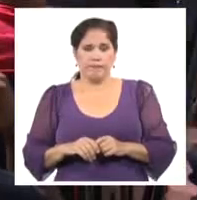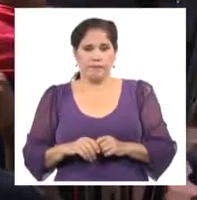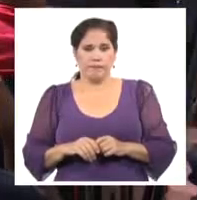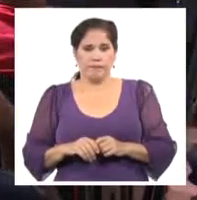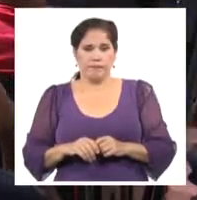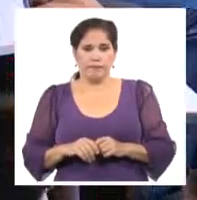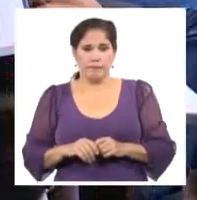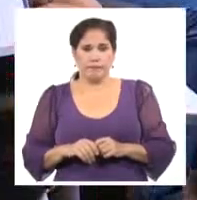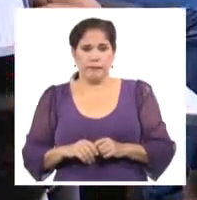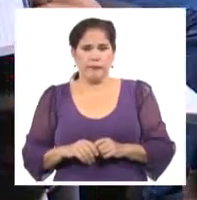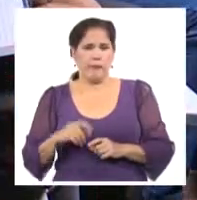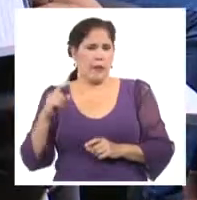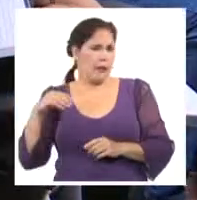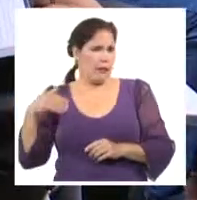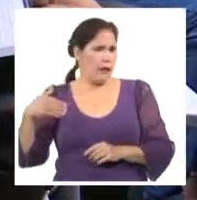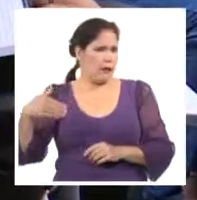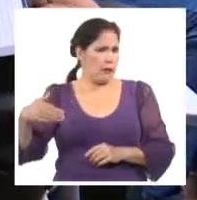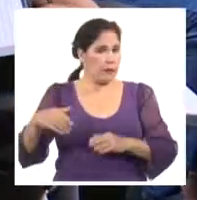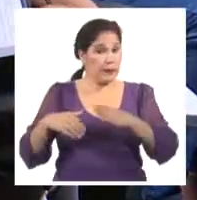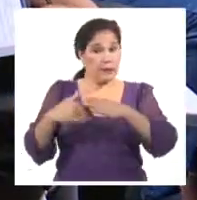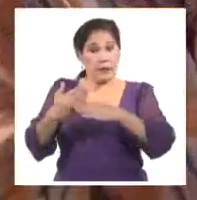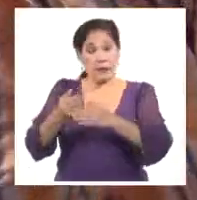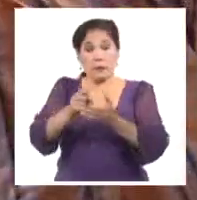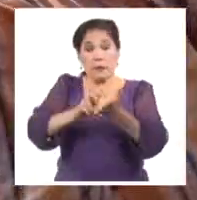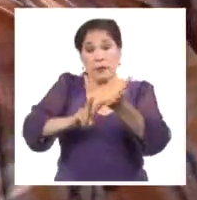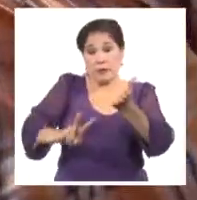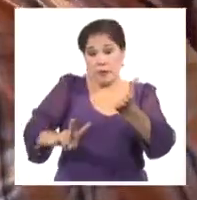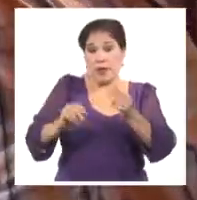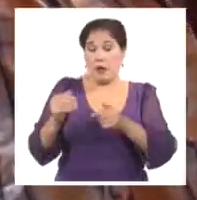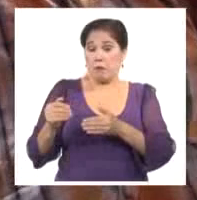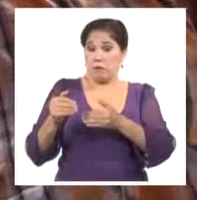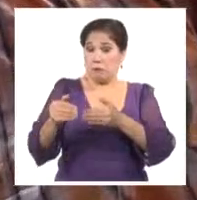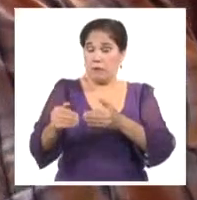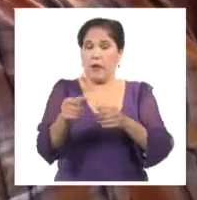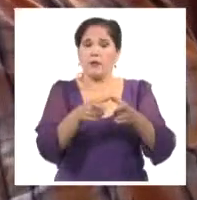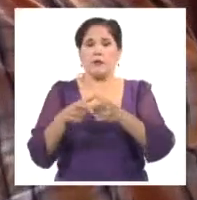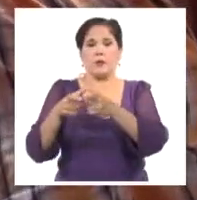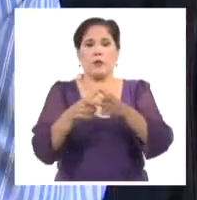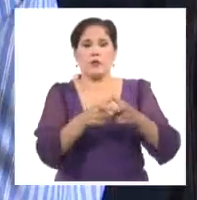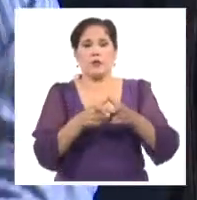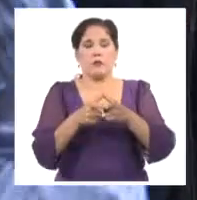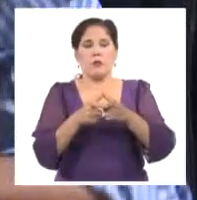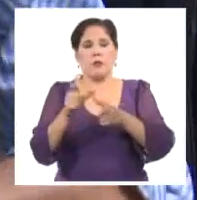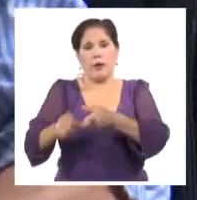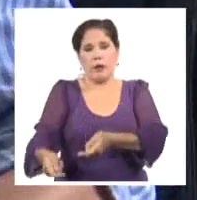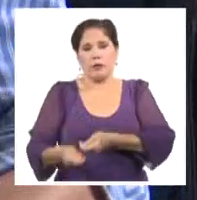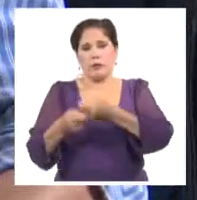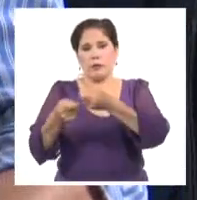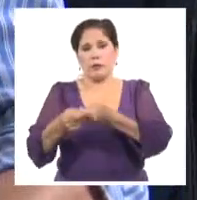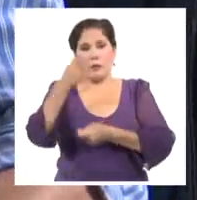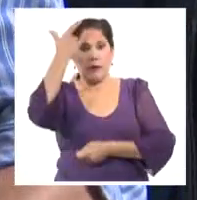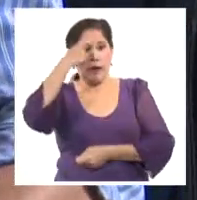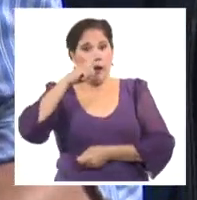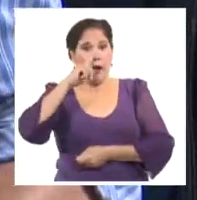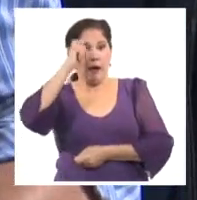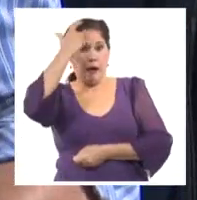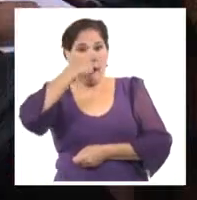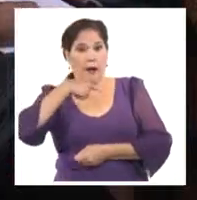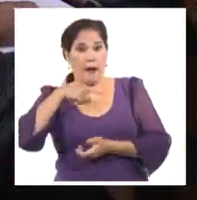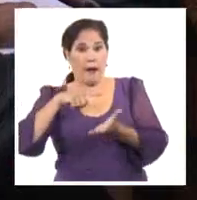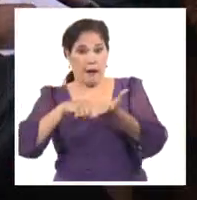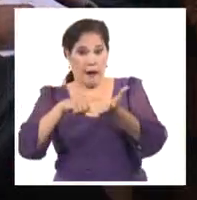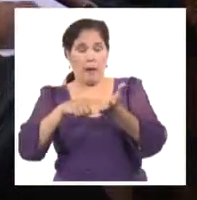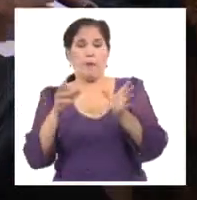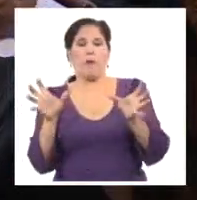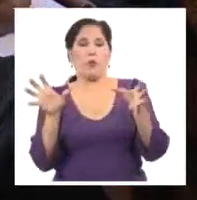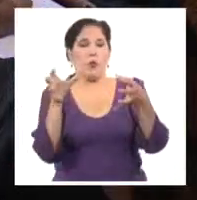Durante varios días, los presidentes provinciales y municipales de la Asociación Nacional de Agricultores Pequeños se dieron cita en el Centro